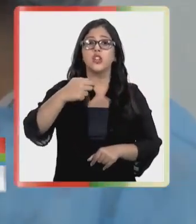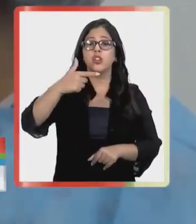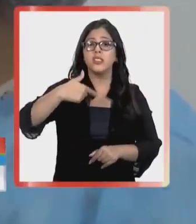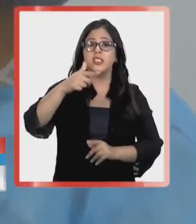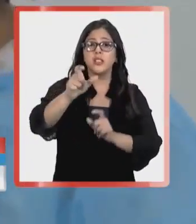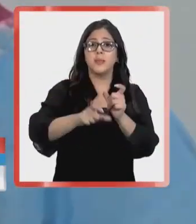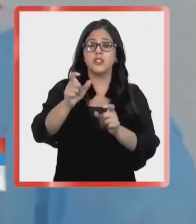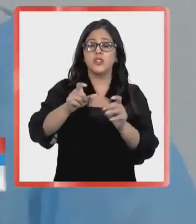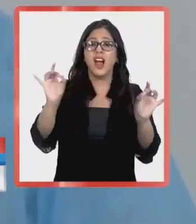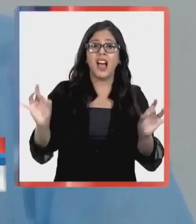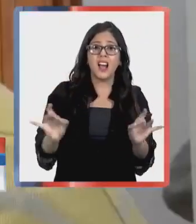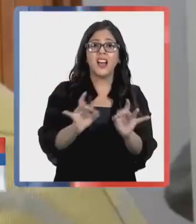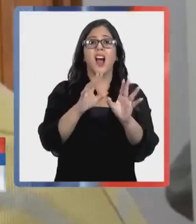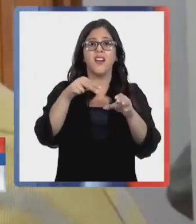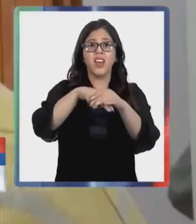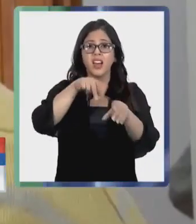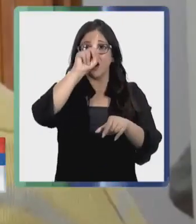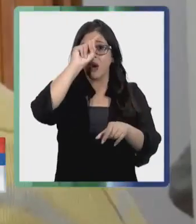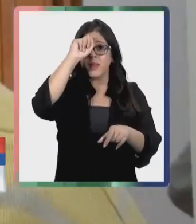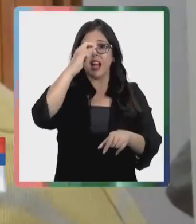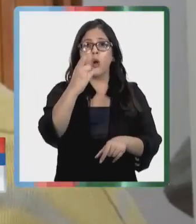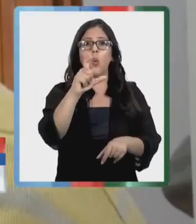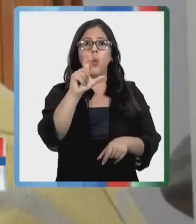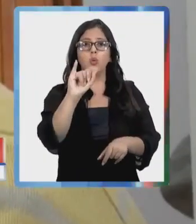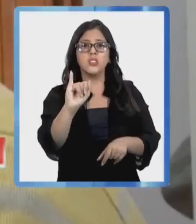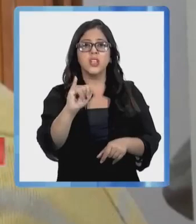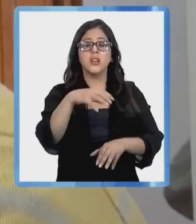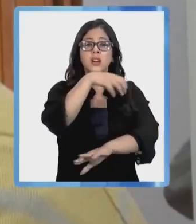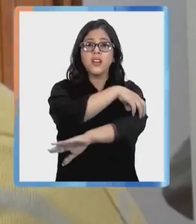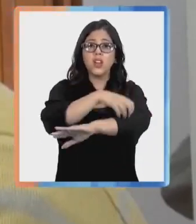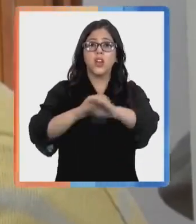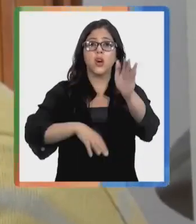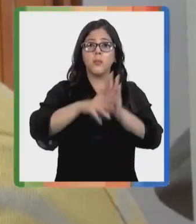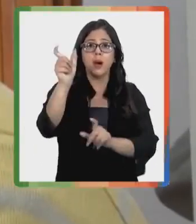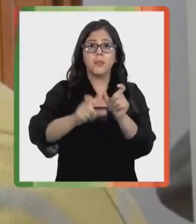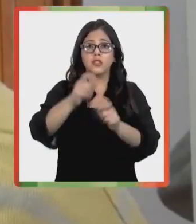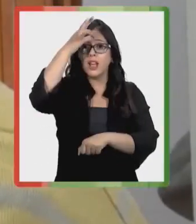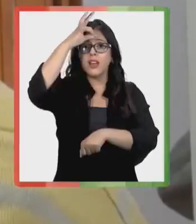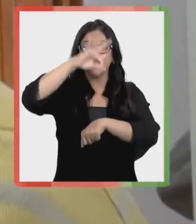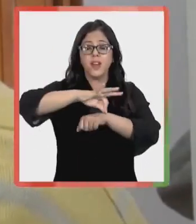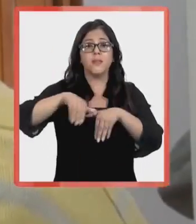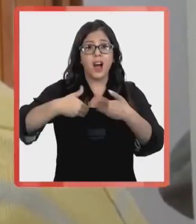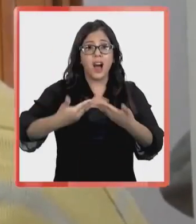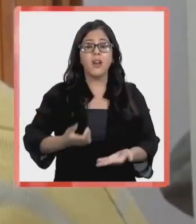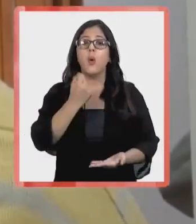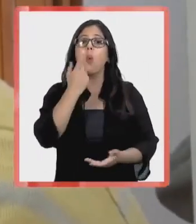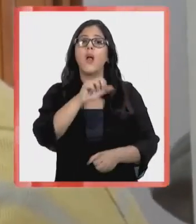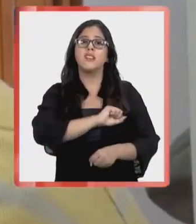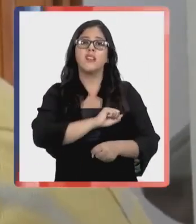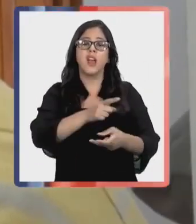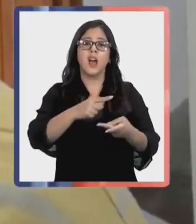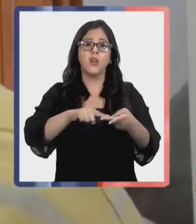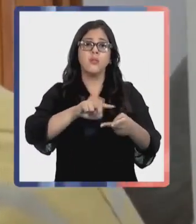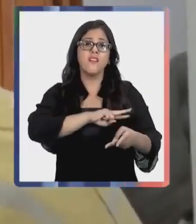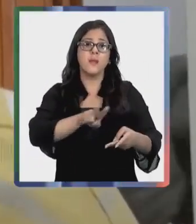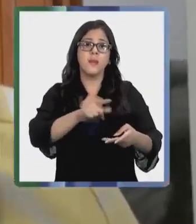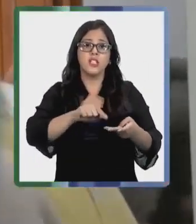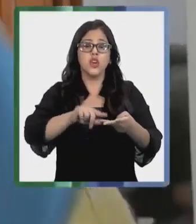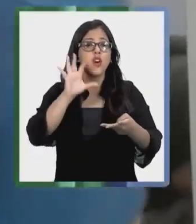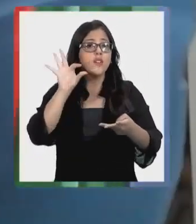117 permanecen graves en las UCI de los hospitales. Las regiones que más casos están registrando son la capital,